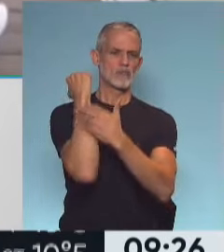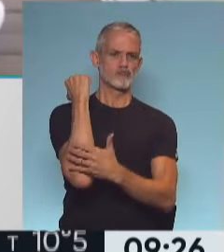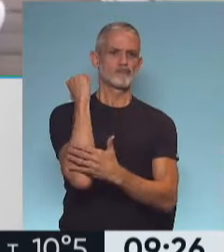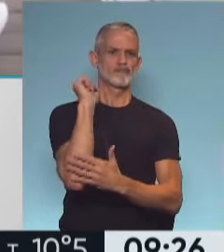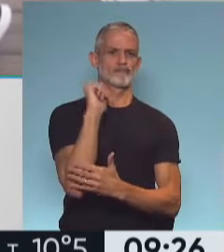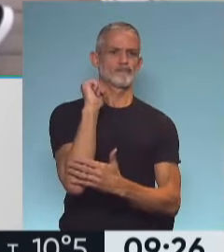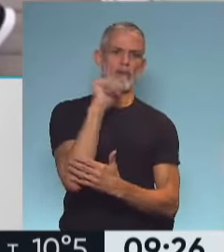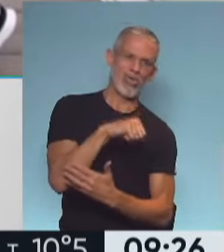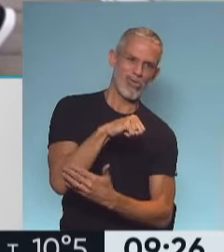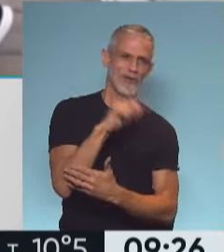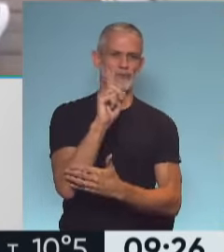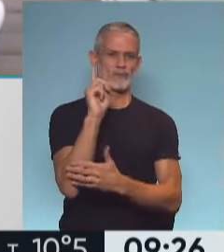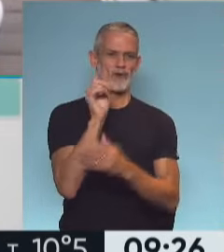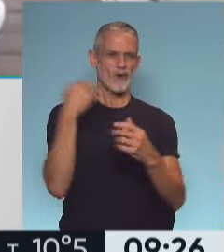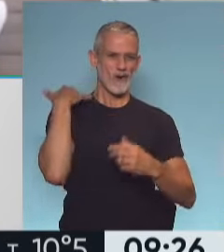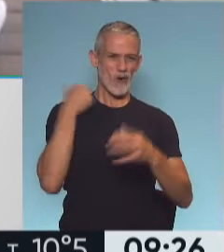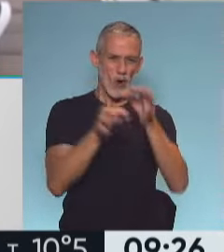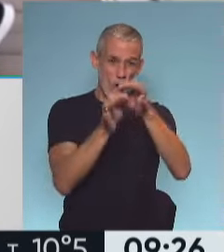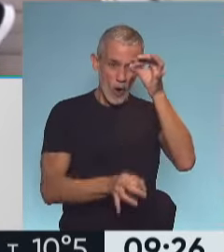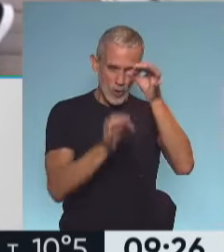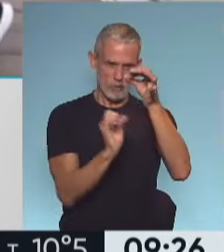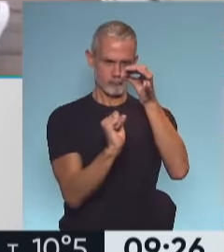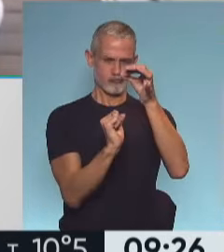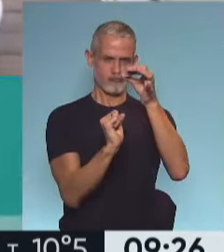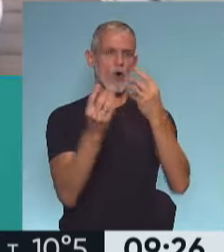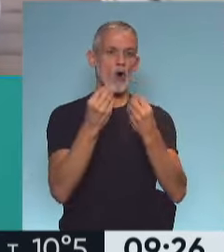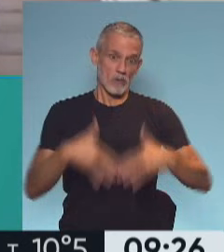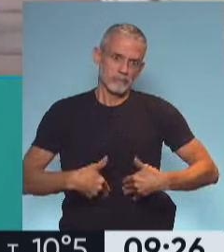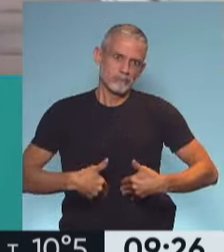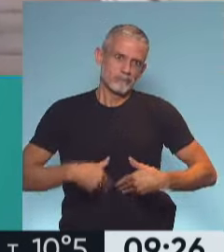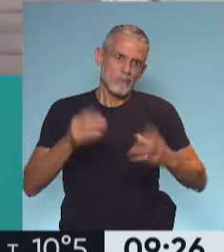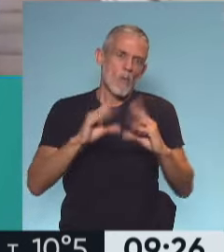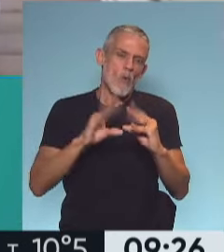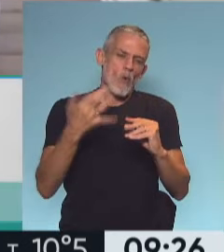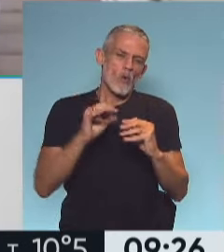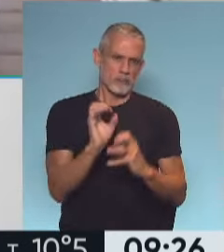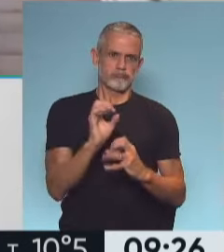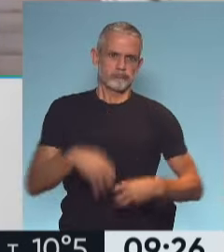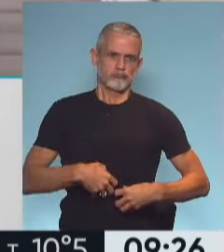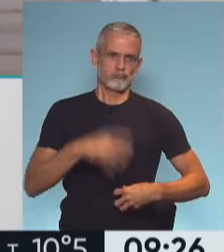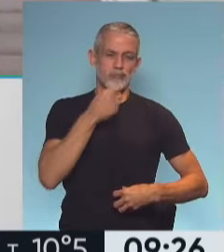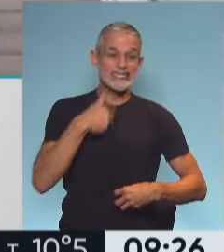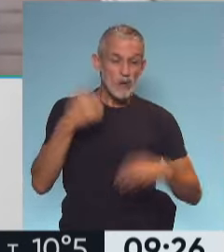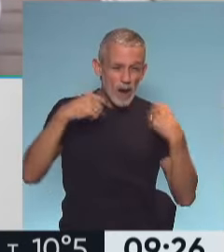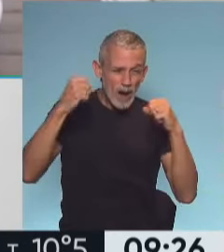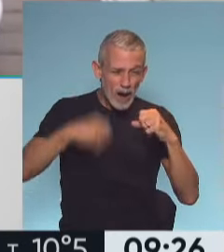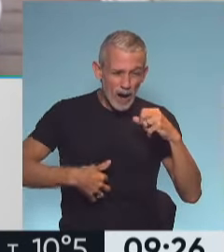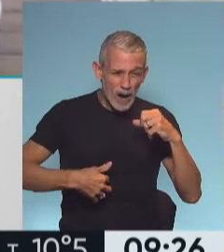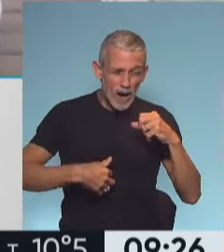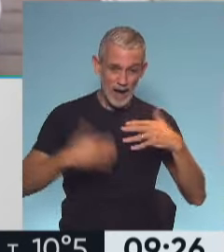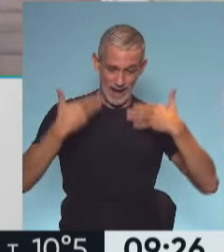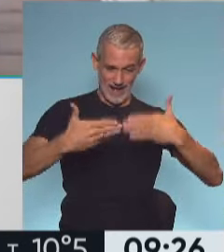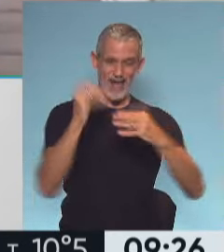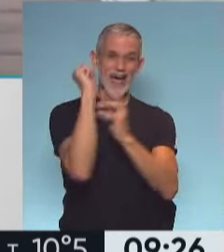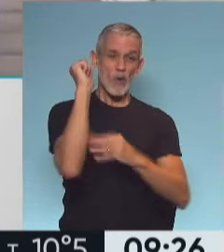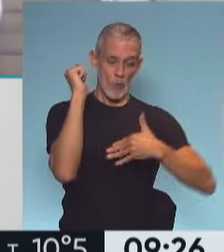rigidez a la columna vertebral. En los últimos años, las investigaciones descubrieron que si vos entrenás la parte anterior